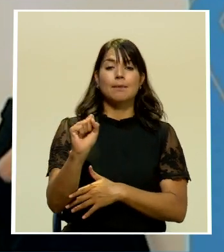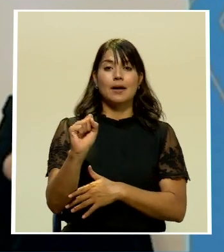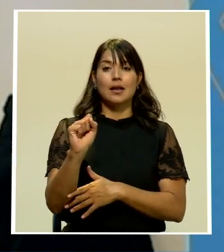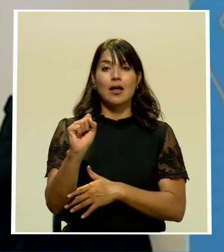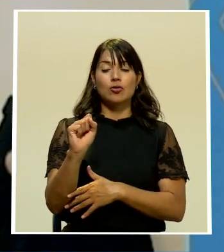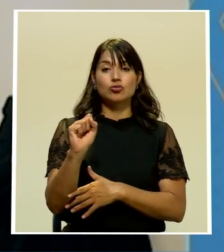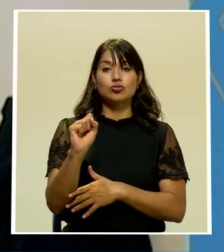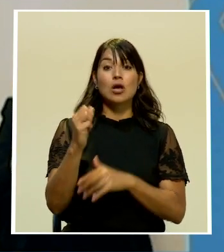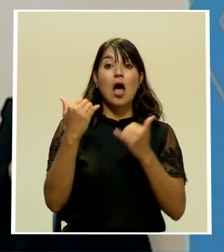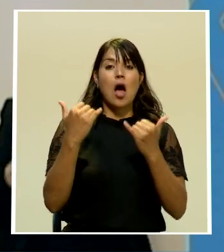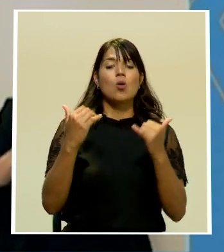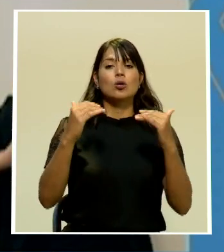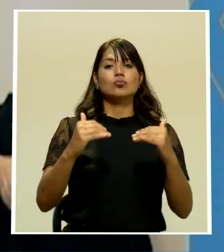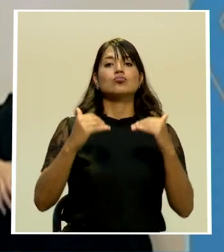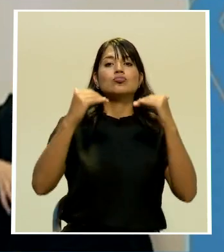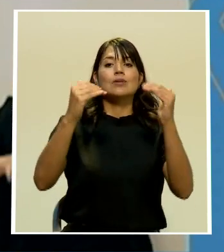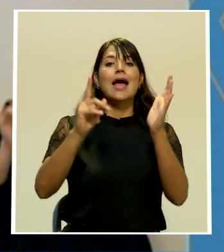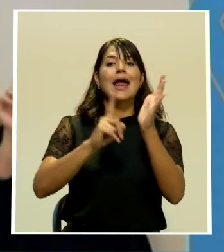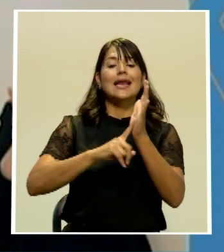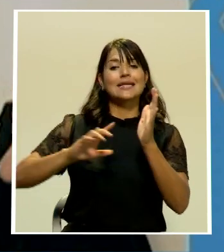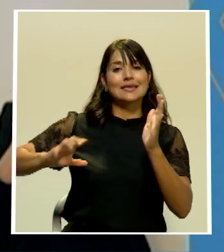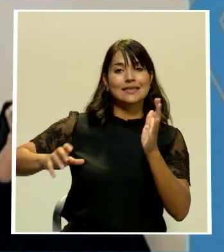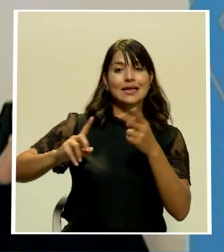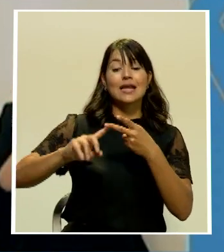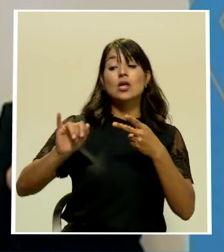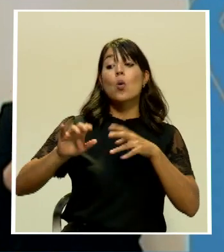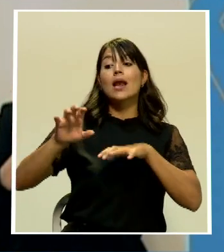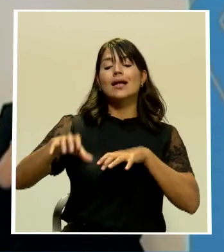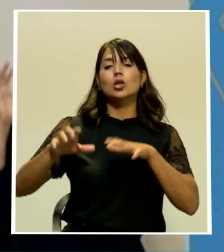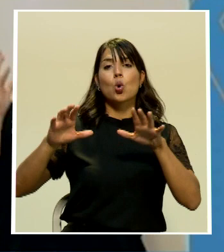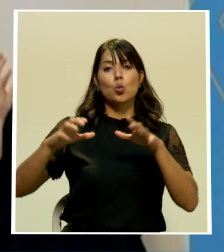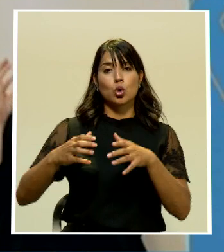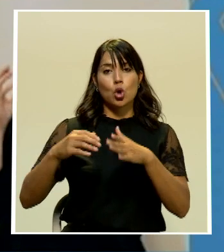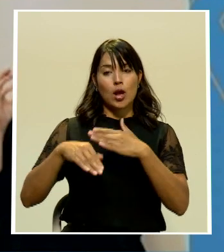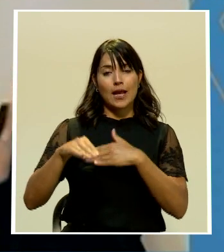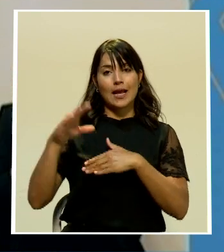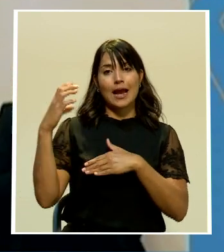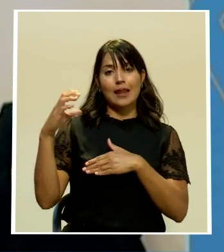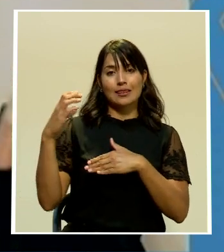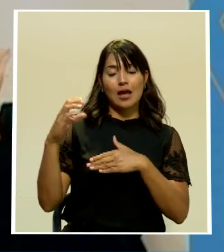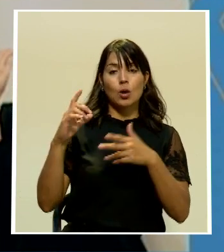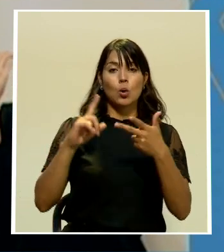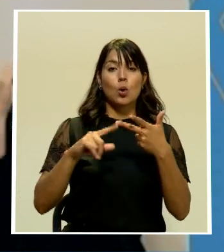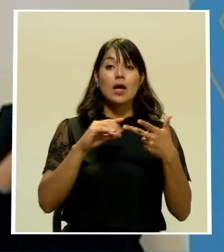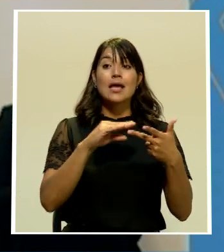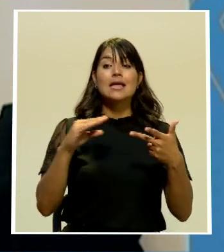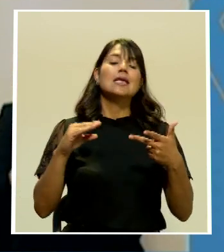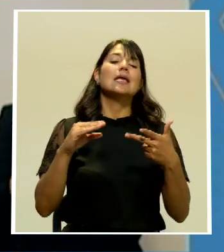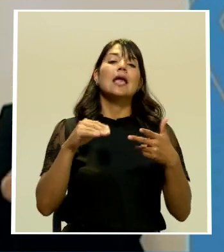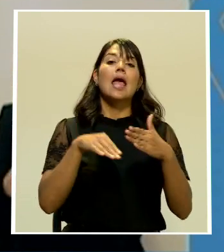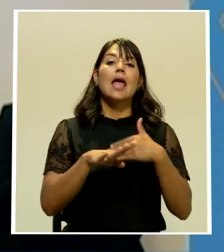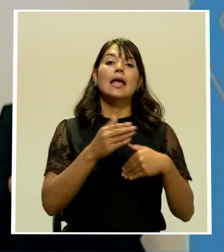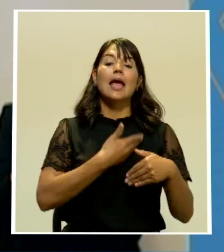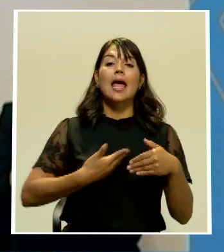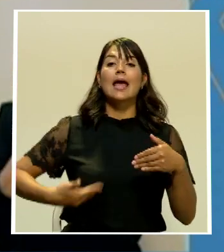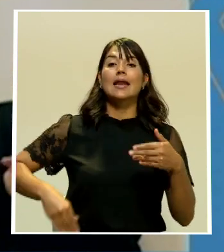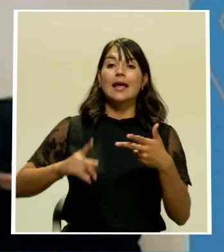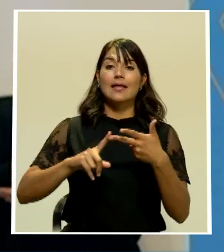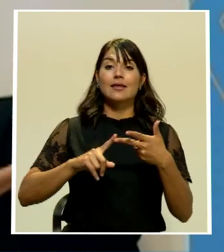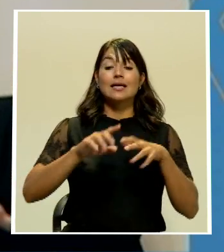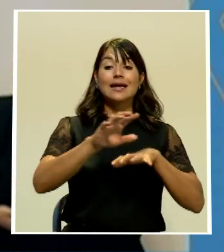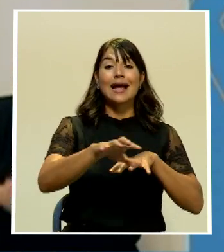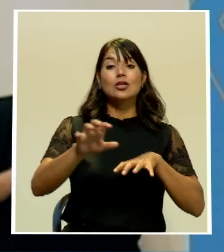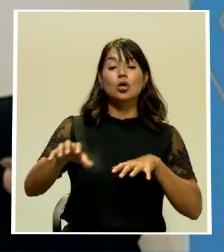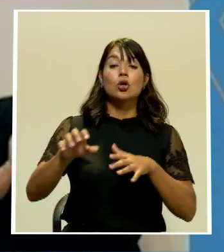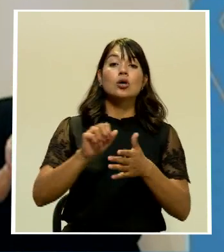pasa a la alerta naranja igual que el cantón de la unión en la provincia de Cartago y en la provincia de Heredia los cantones de Santa